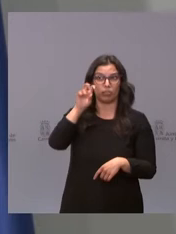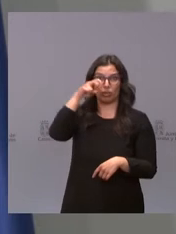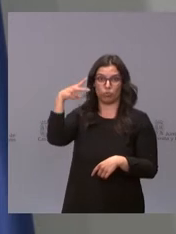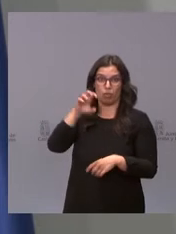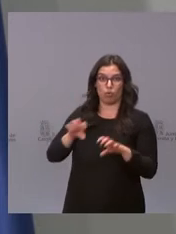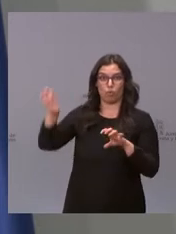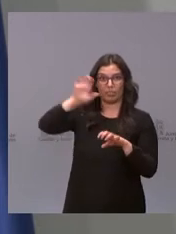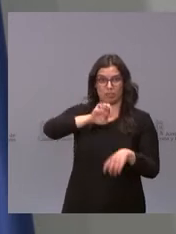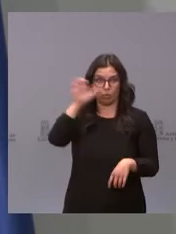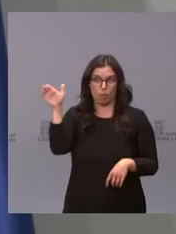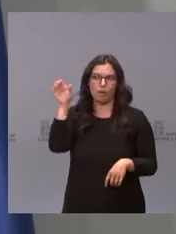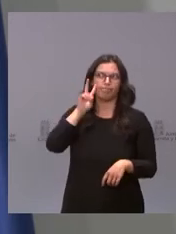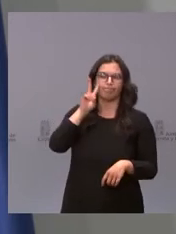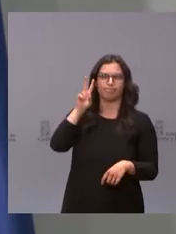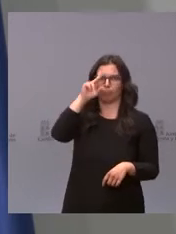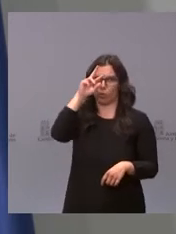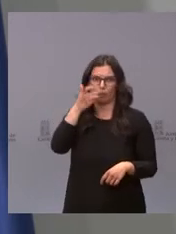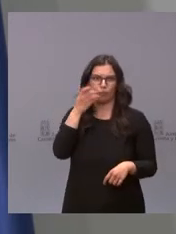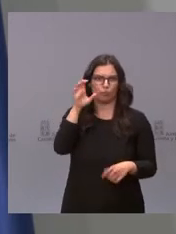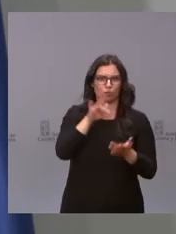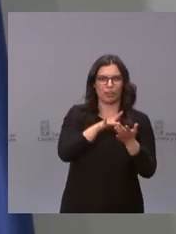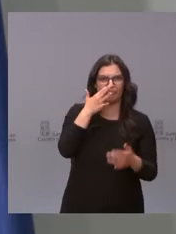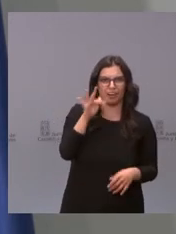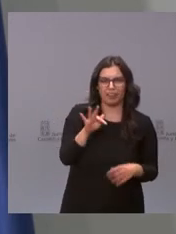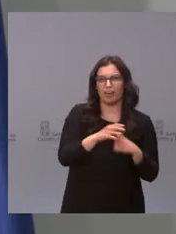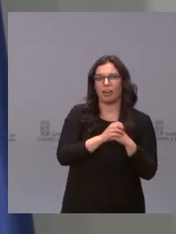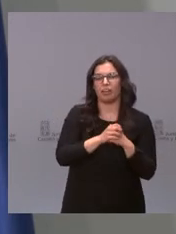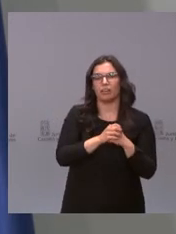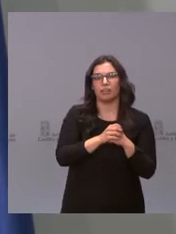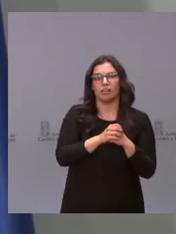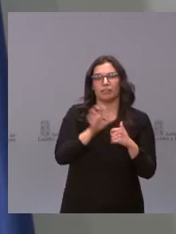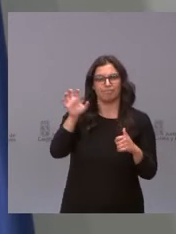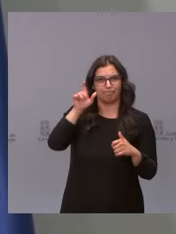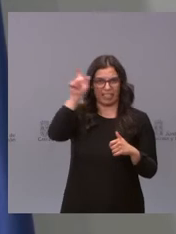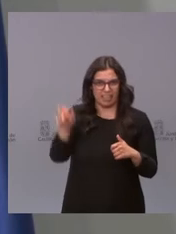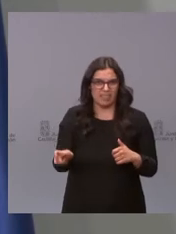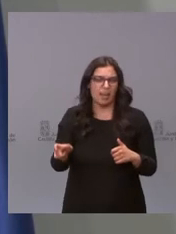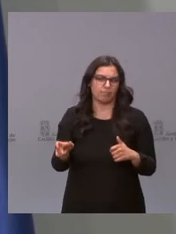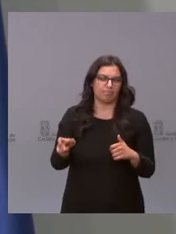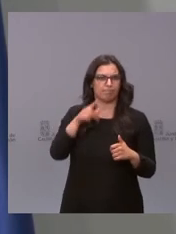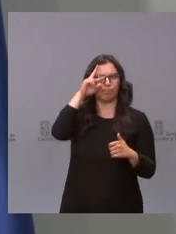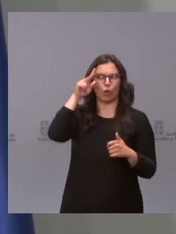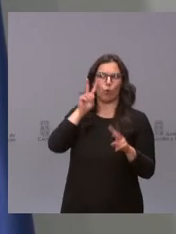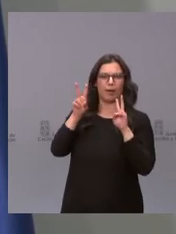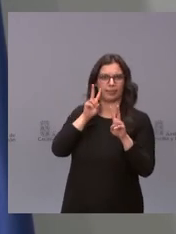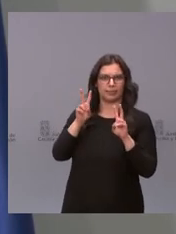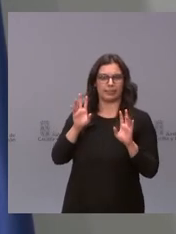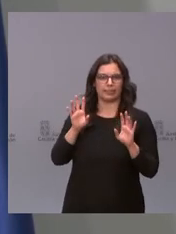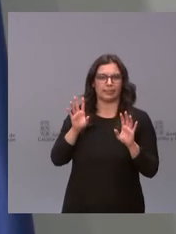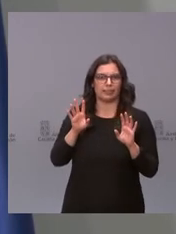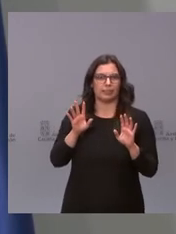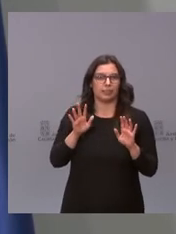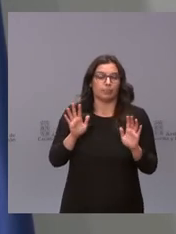el conjunto de Europa es muy preocupante, lo que ha ocurrido en Francia, lo que ha ocurrido en Italia, y, bueno,